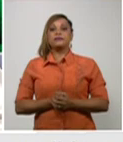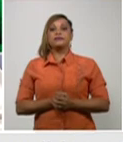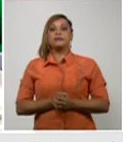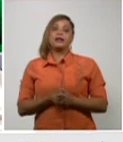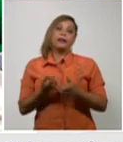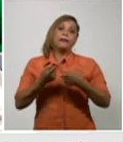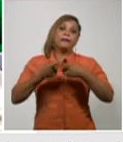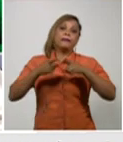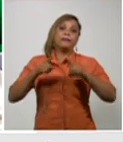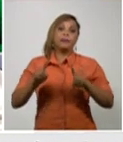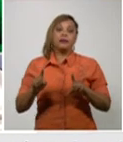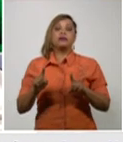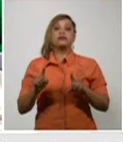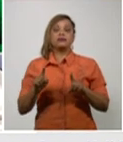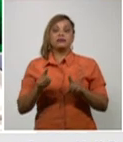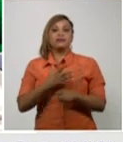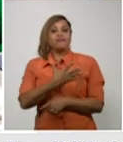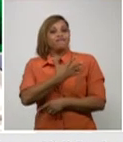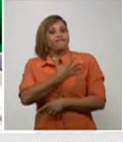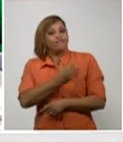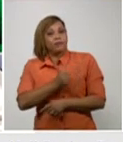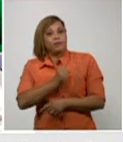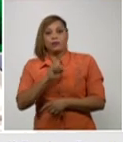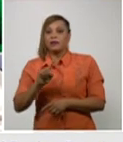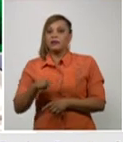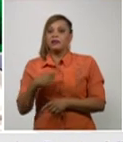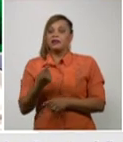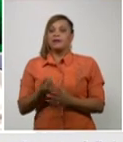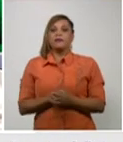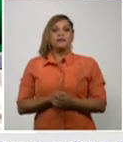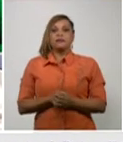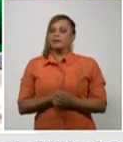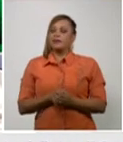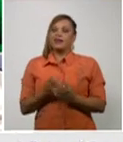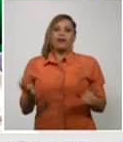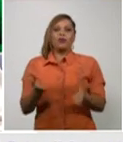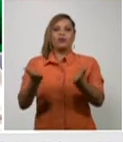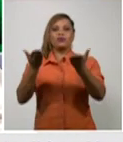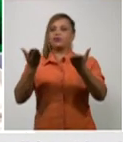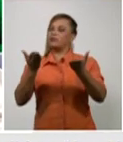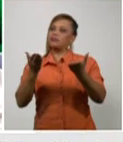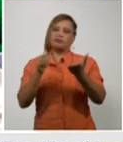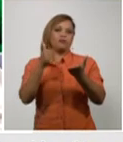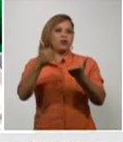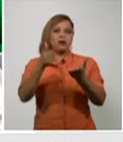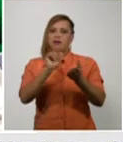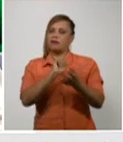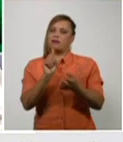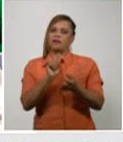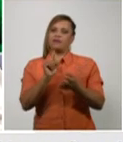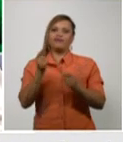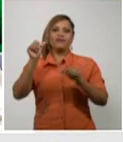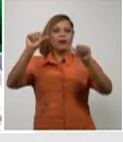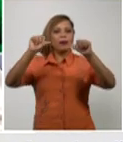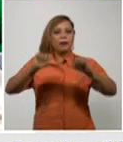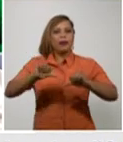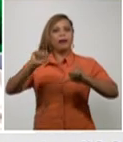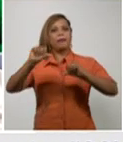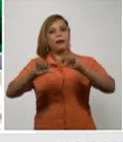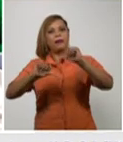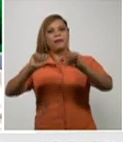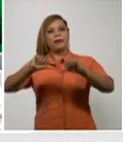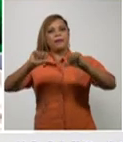lamentablemente la evolución no fue buena, un empeoramiento del cuadro clínico, radiológico